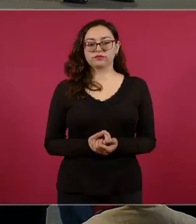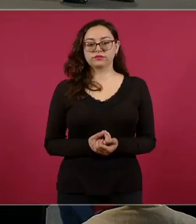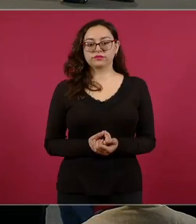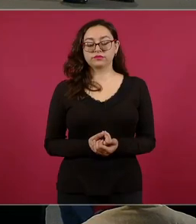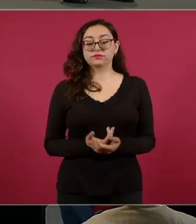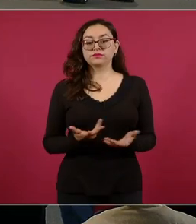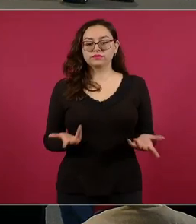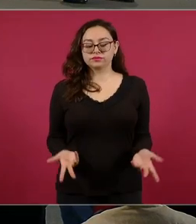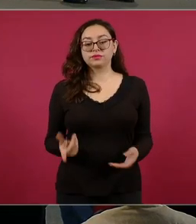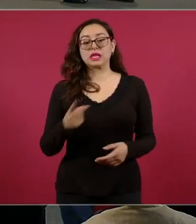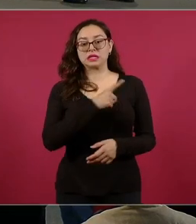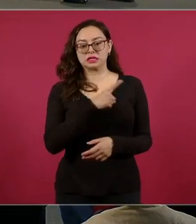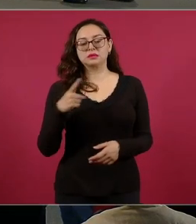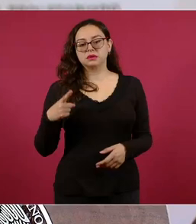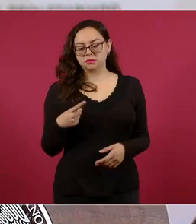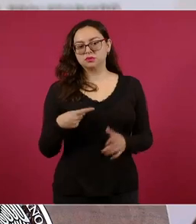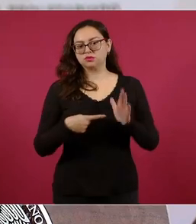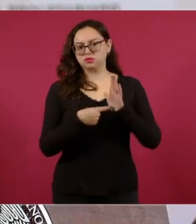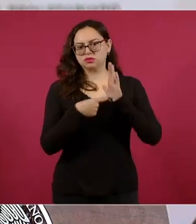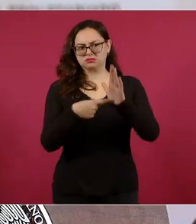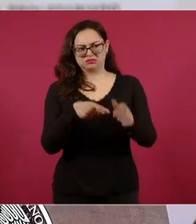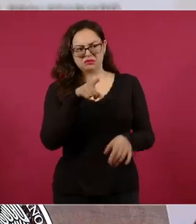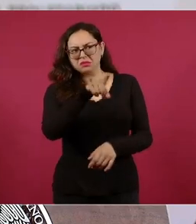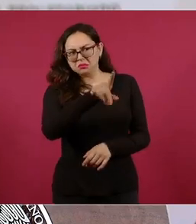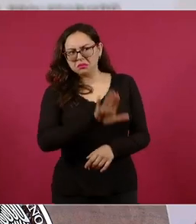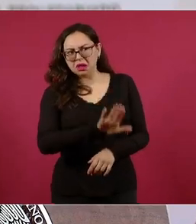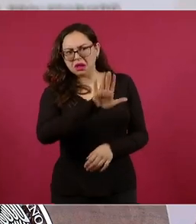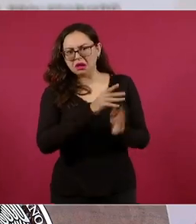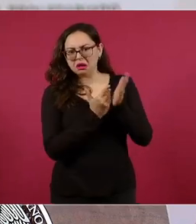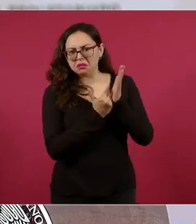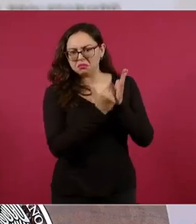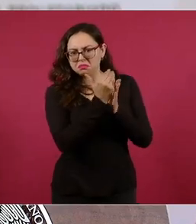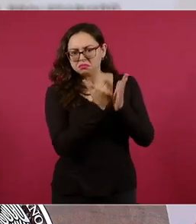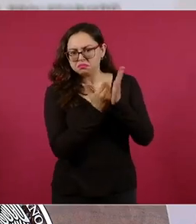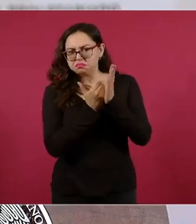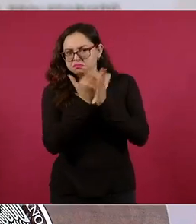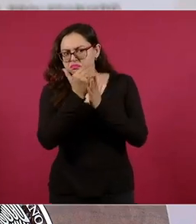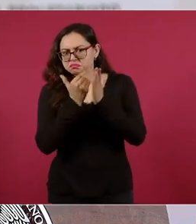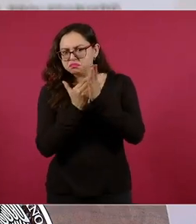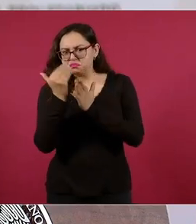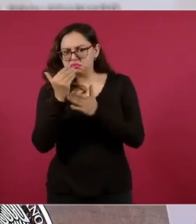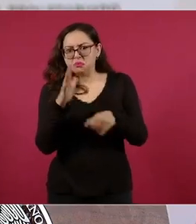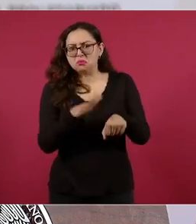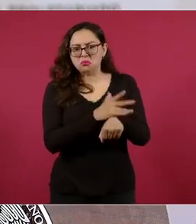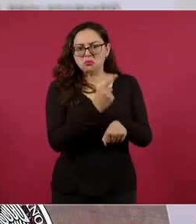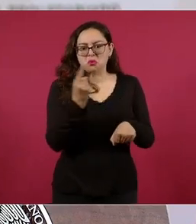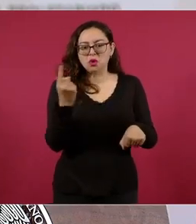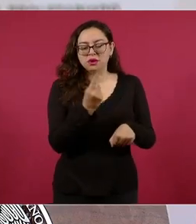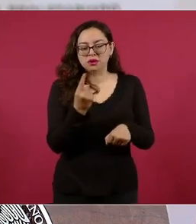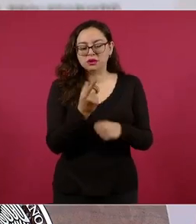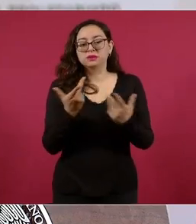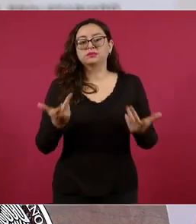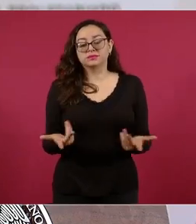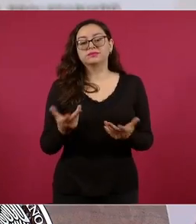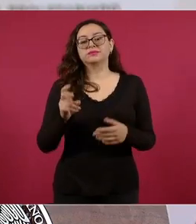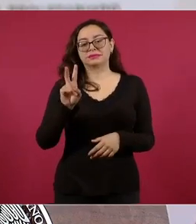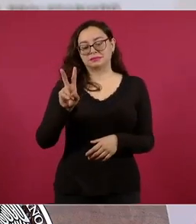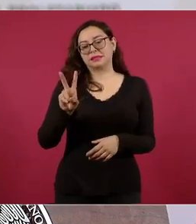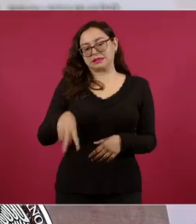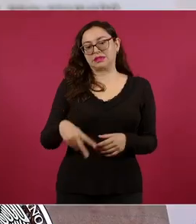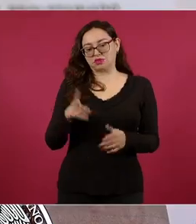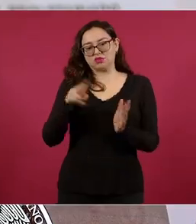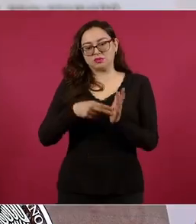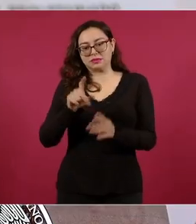acelerado de la deuda en años anteriores, independientemente del impacto que tuvimos en efectos de evaluación en el portafolio de la deuda en 2020